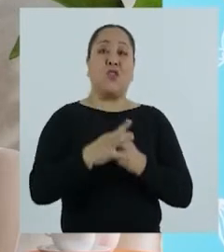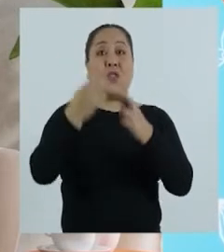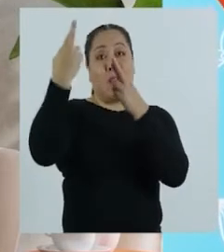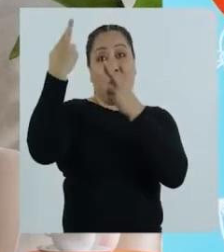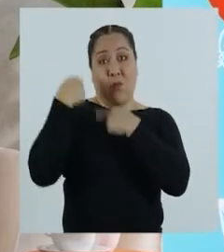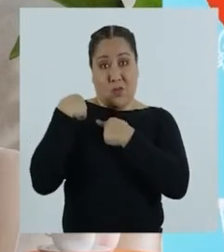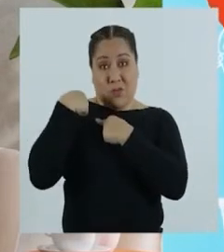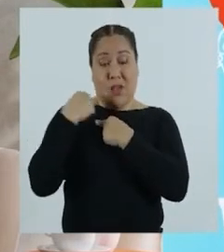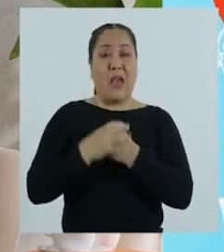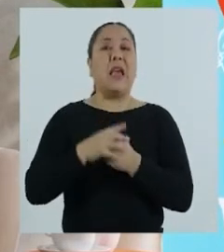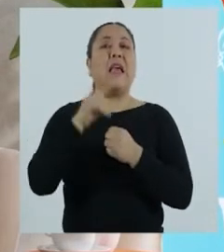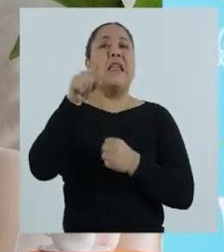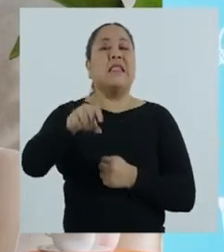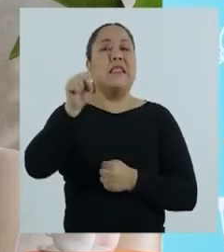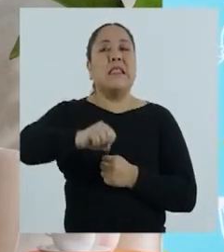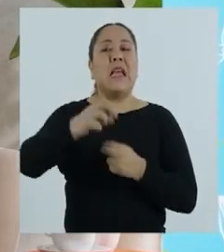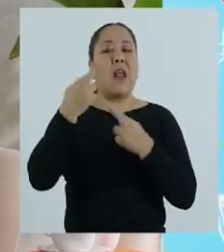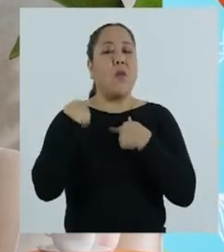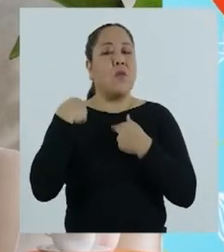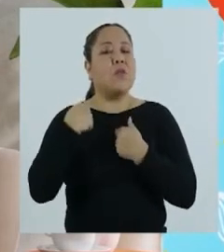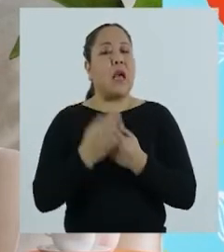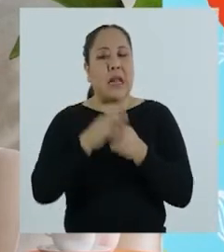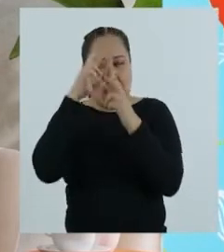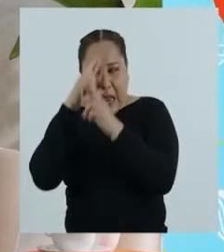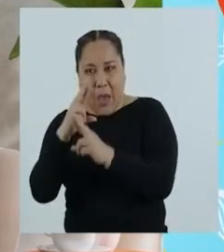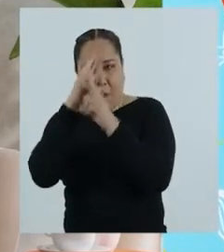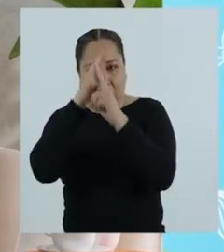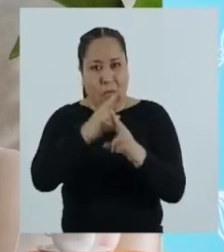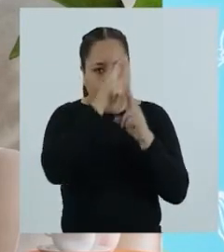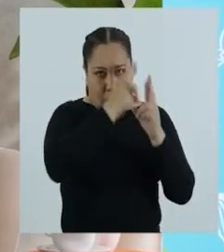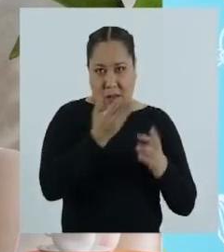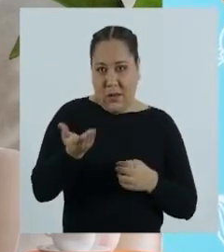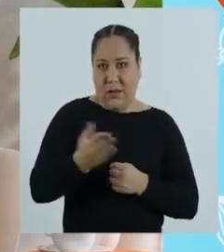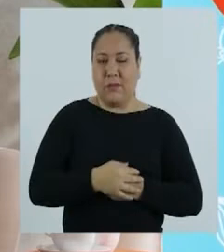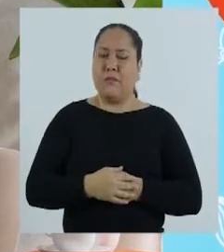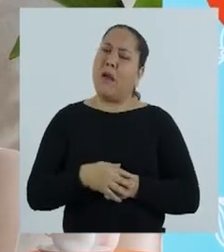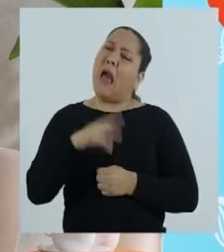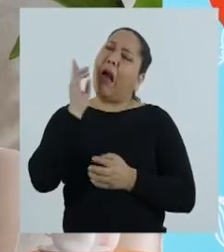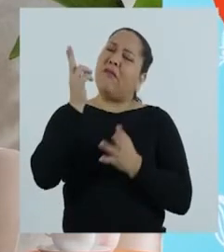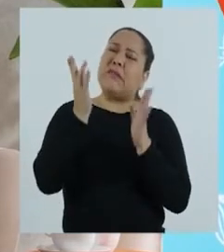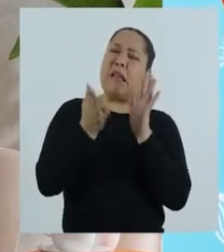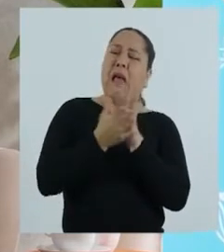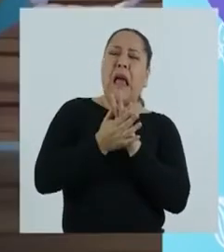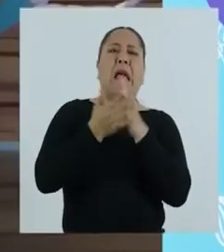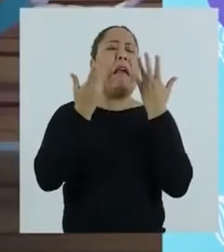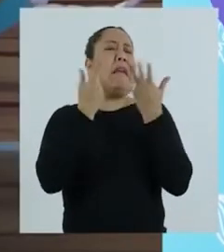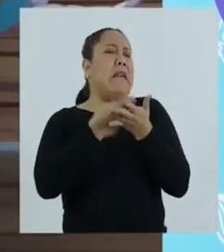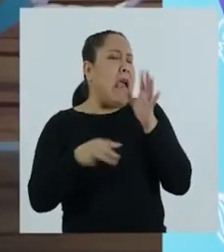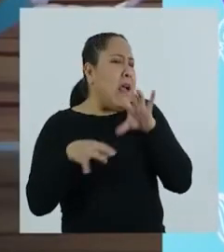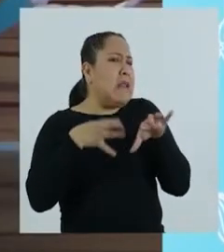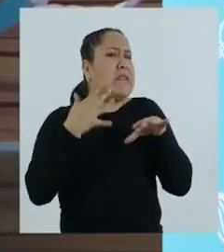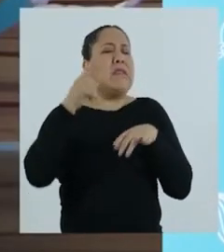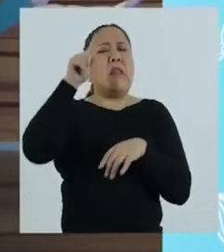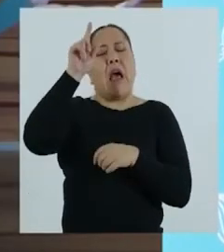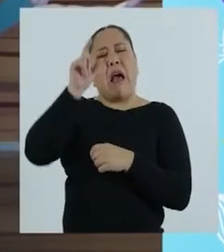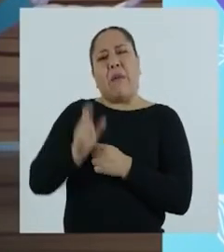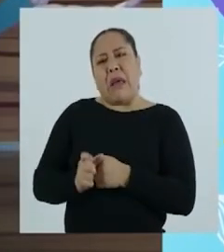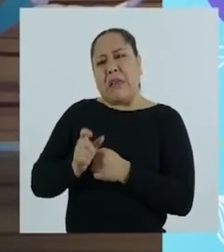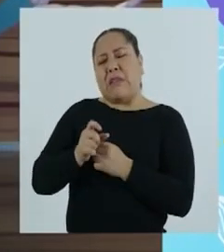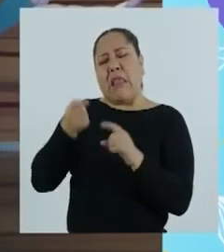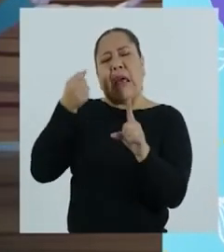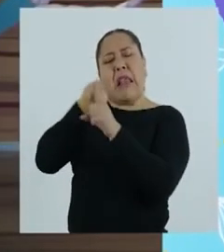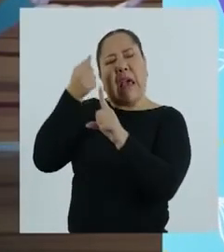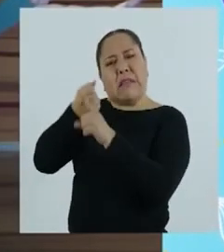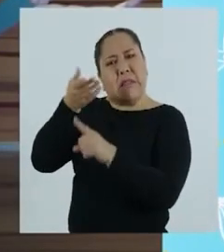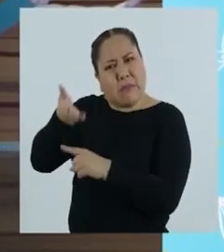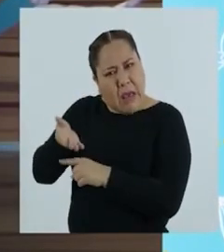tenemos derechos y deberes. Y es nuestra obligación respetarlos y cumplirlos. Profesora, ¿y qué podemos hacer